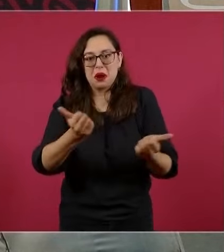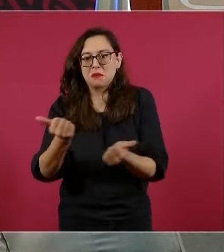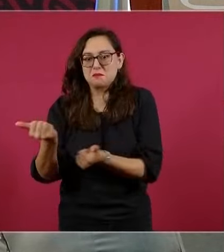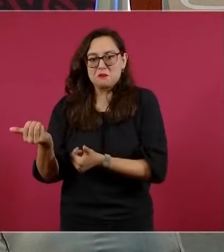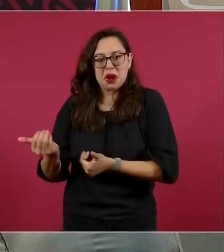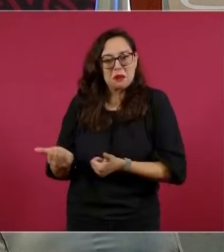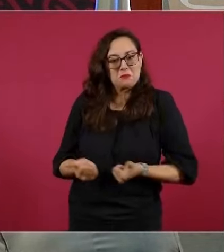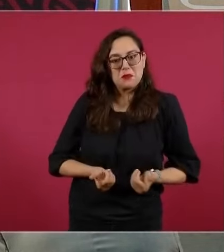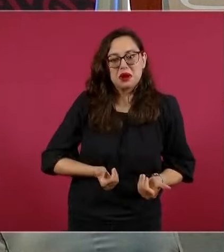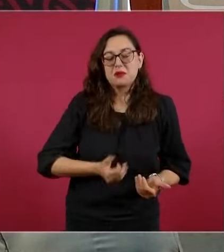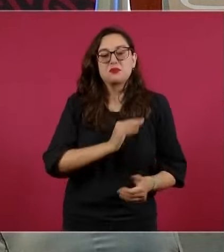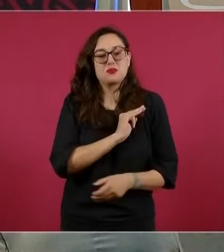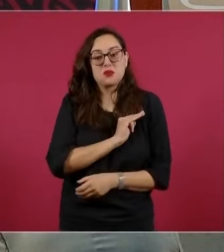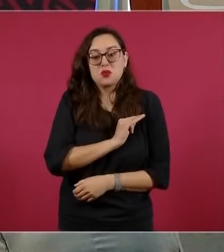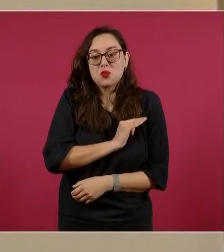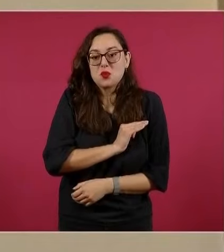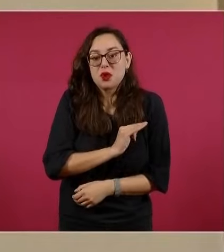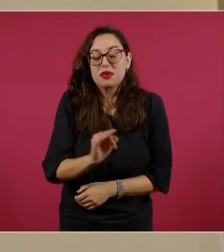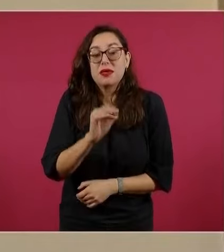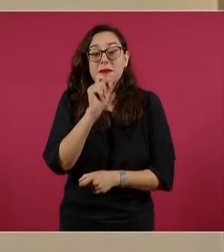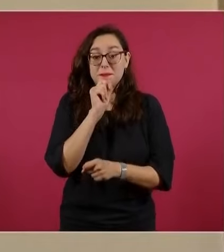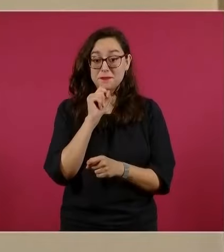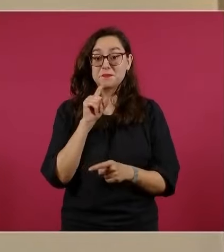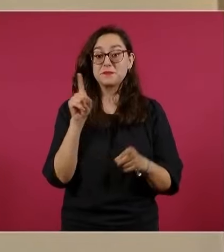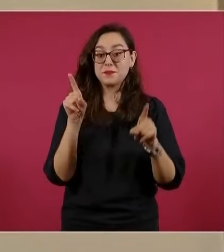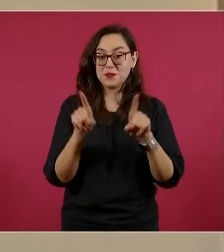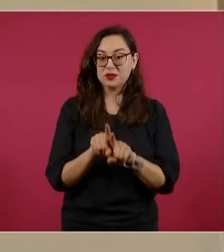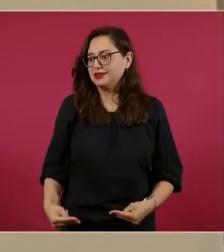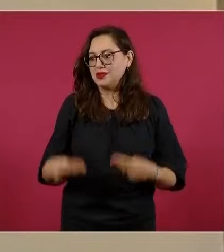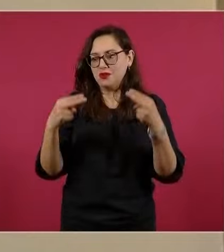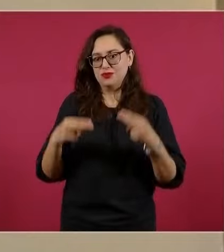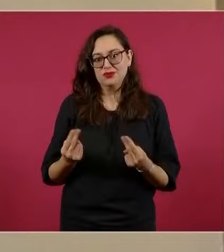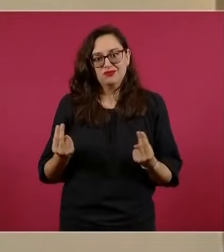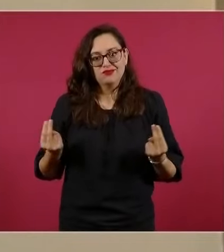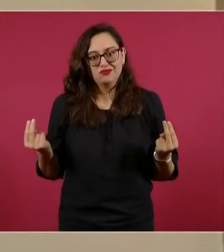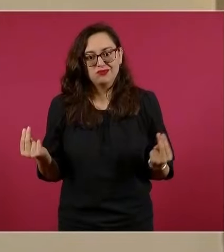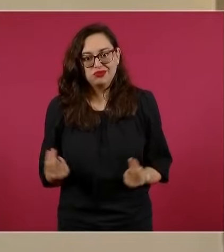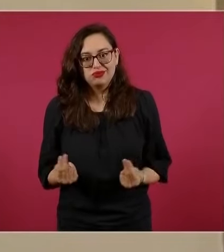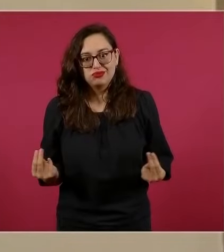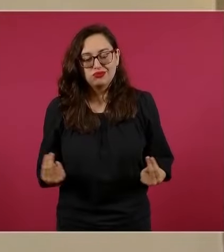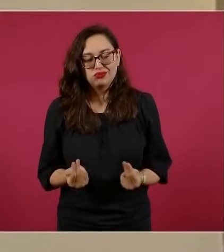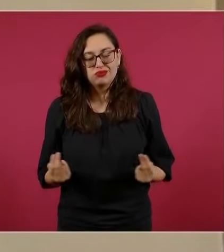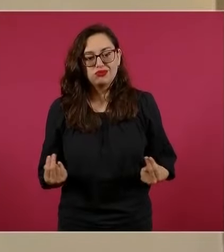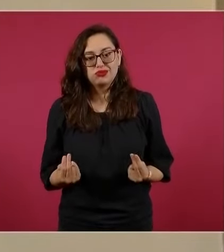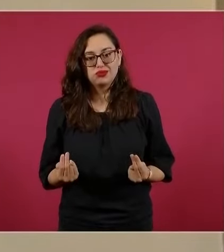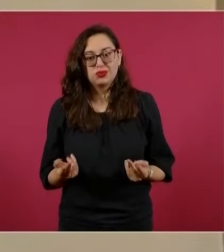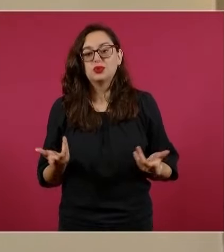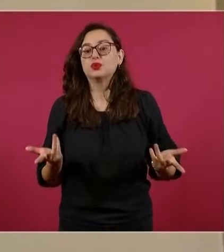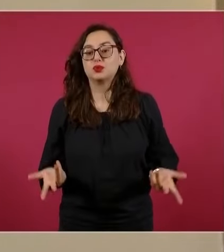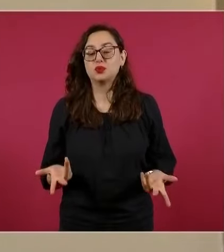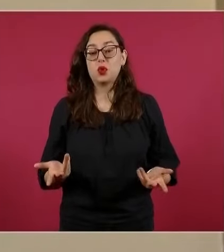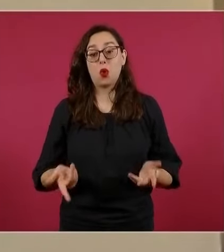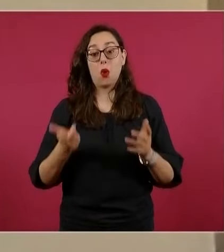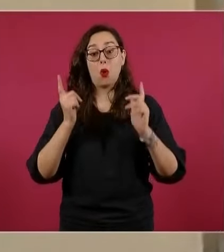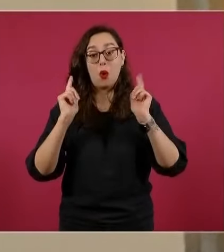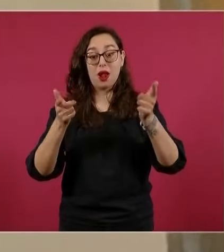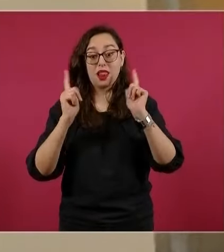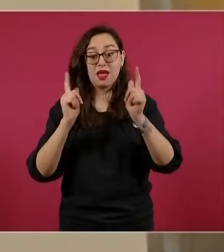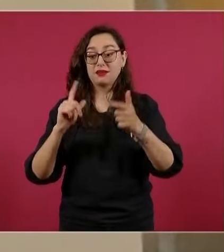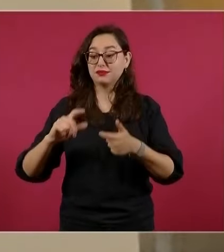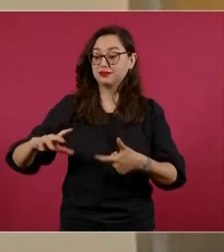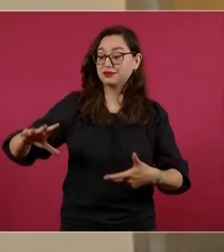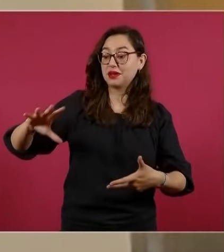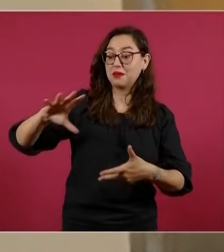aprovechar la gran demanda de bienes de consumos. Buscamos en suma convertir este continente